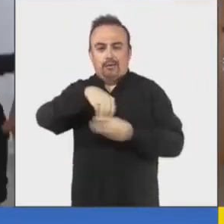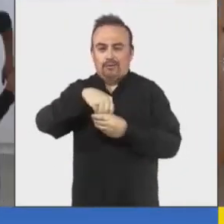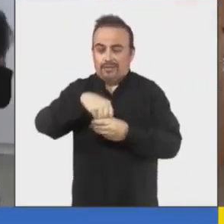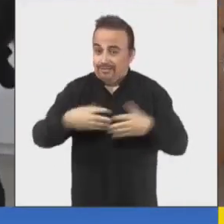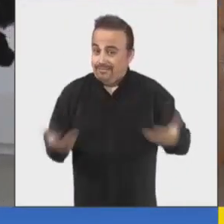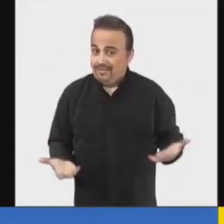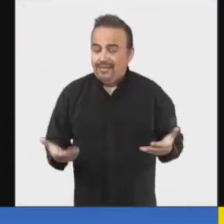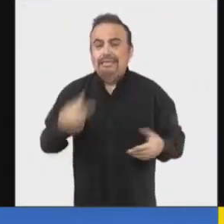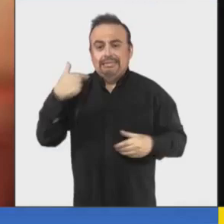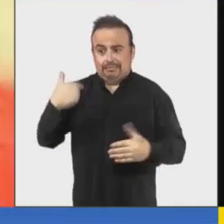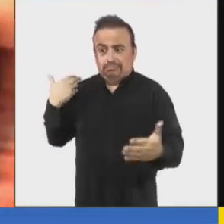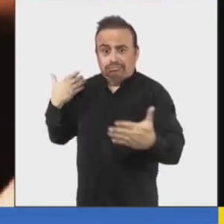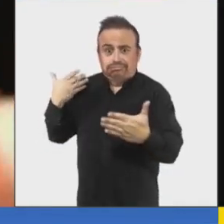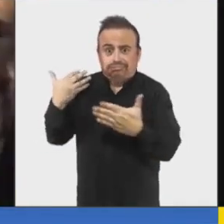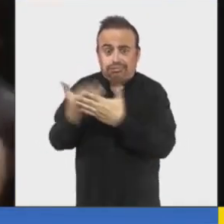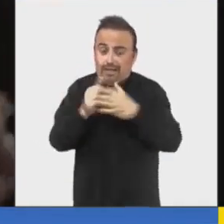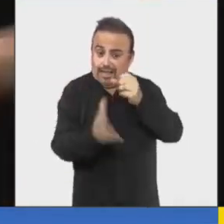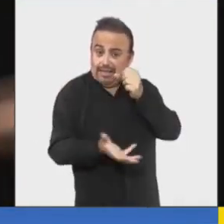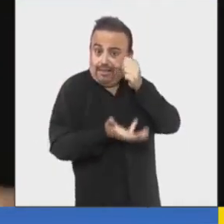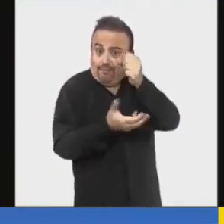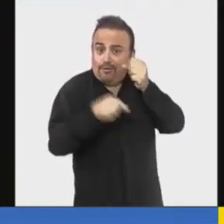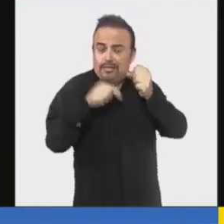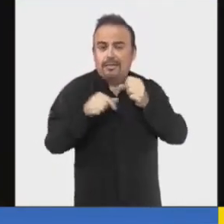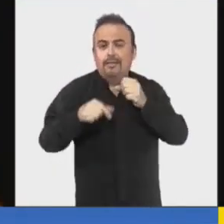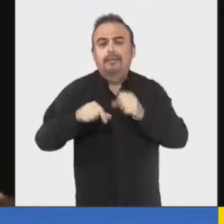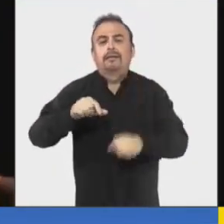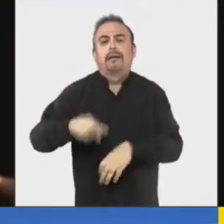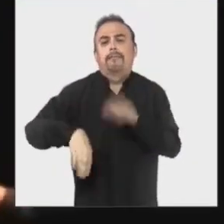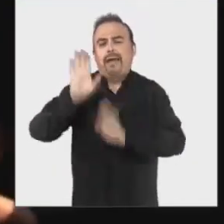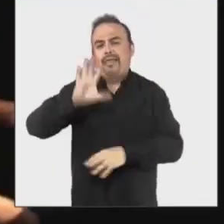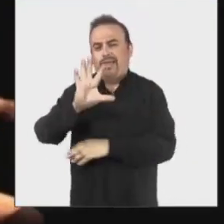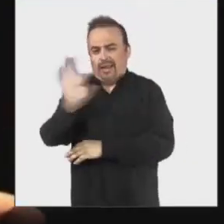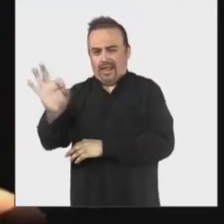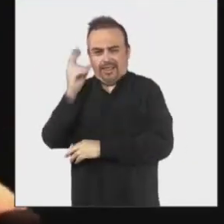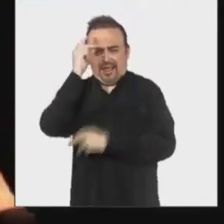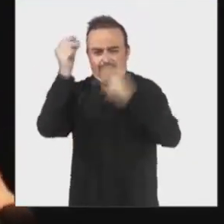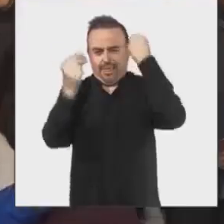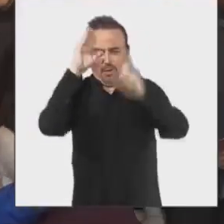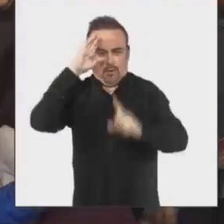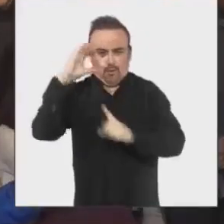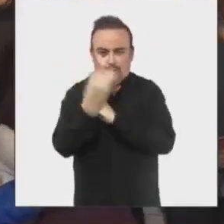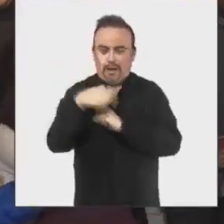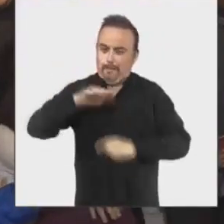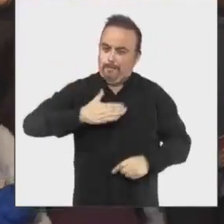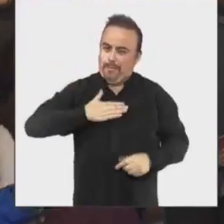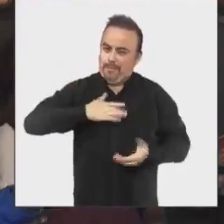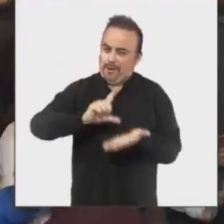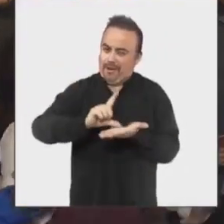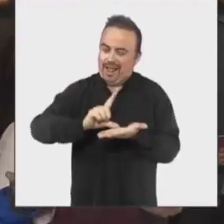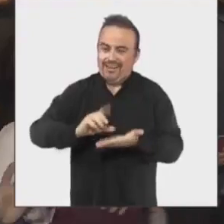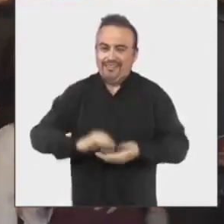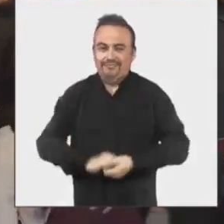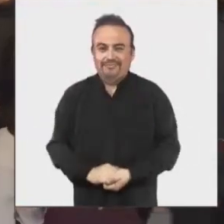de sus versiones, este fondo ha impulsado más de 500 iniciativas culturales locales.